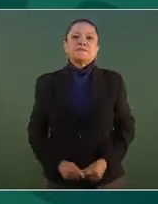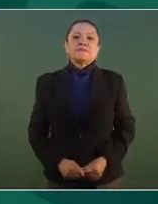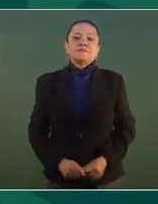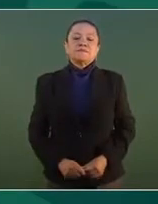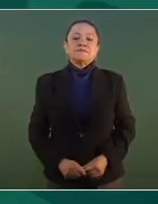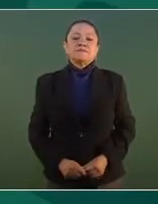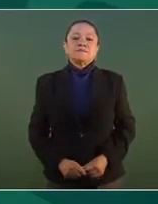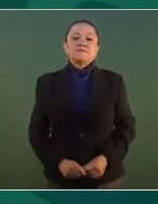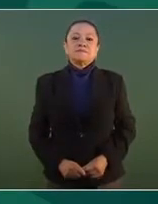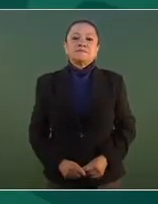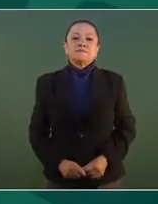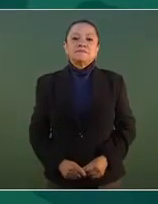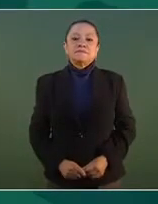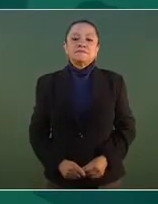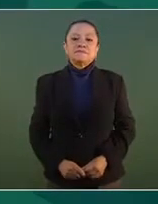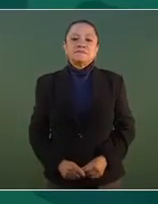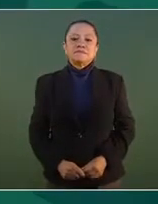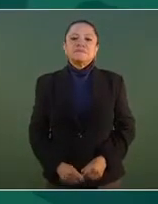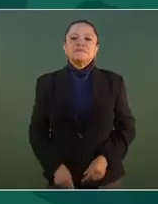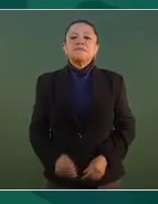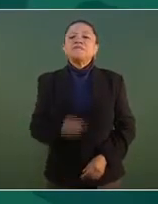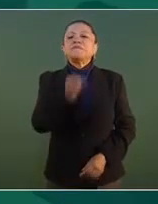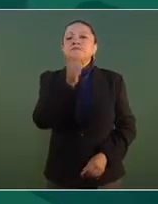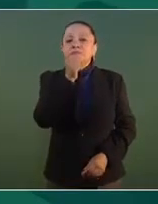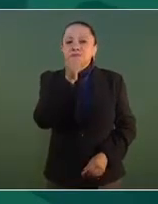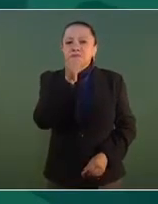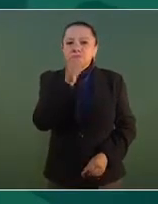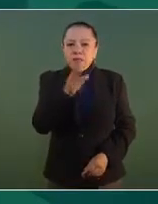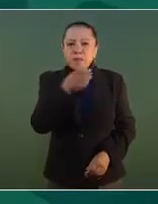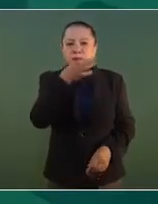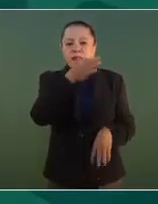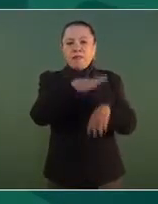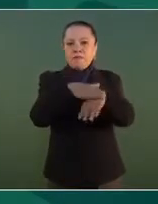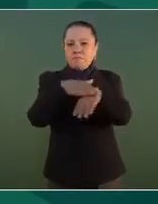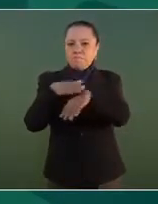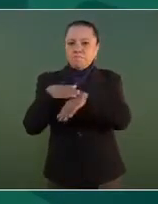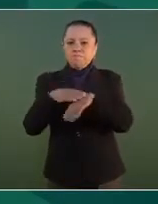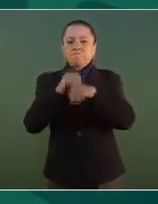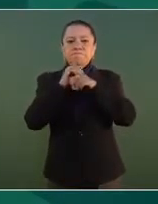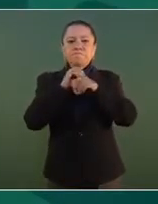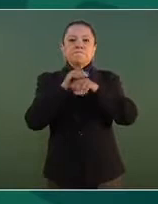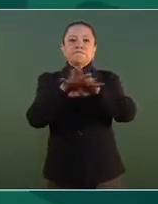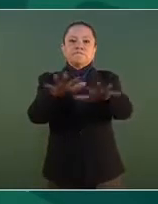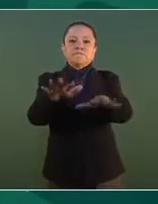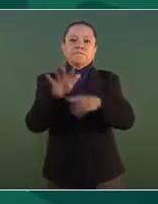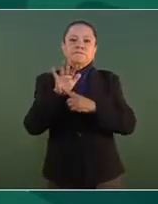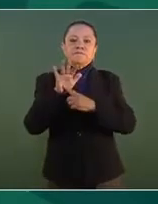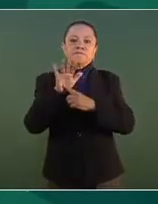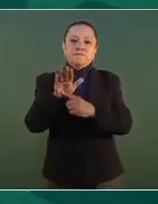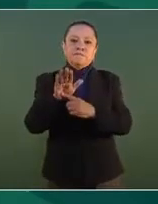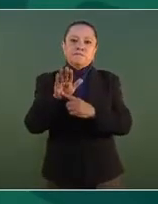También se va a dar a conocer la